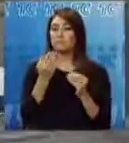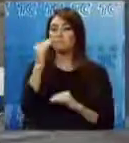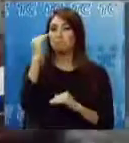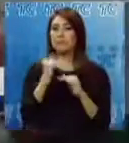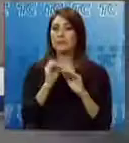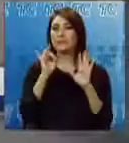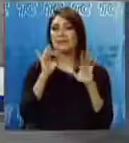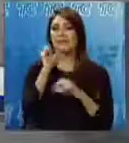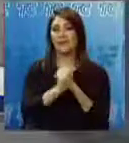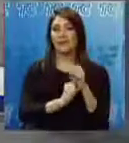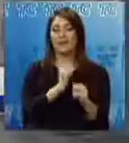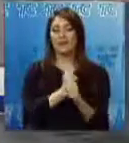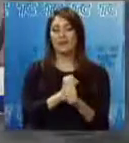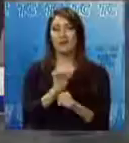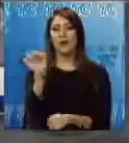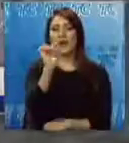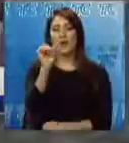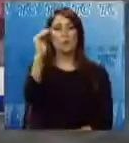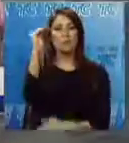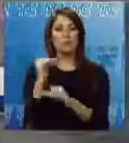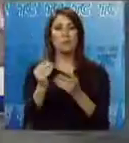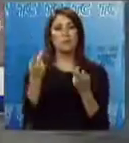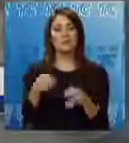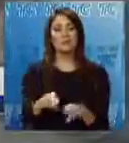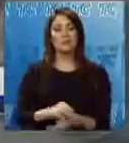gradual de 7 años de los vehículos. Cristian Hidalgo, TC Televisión.